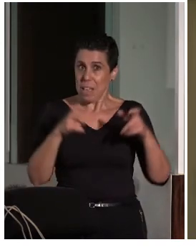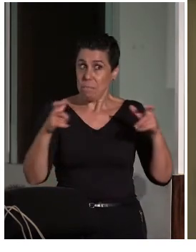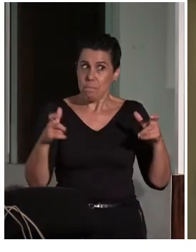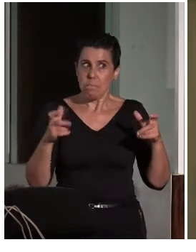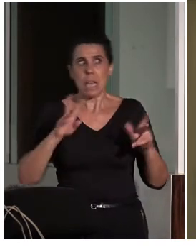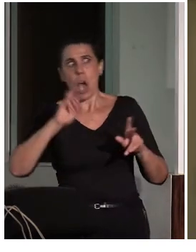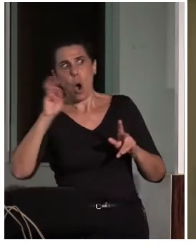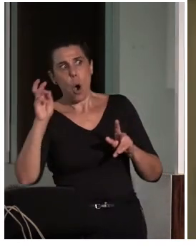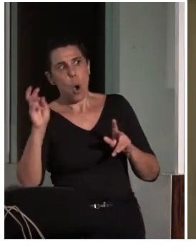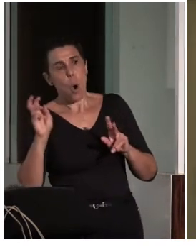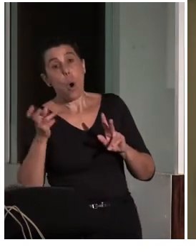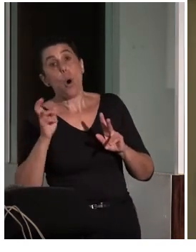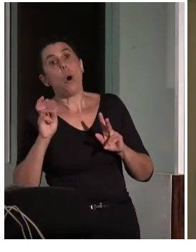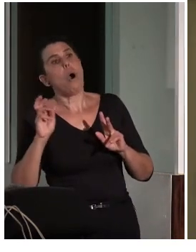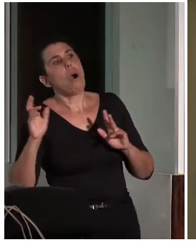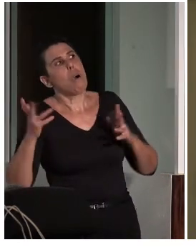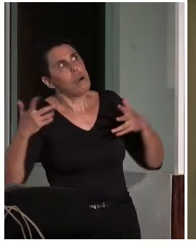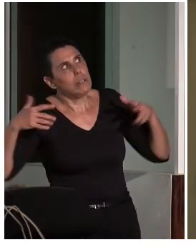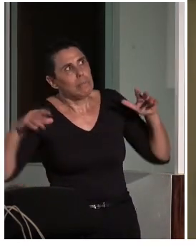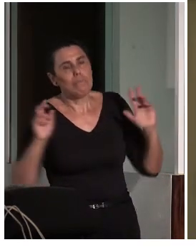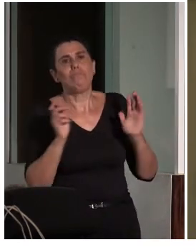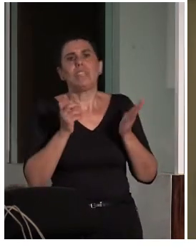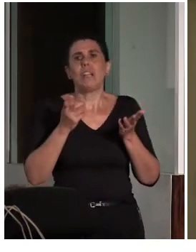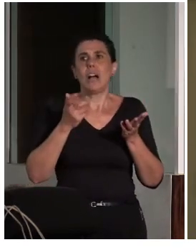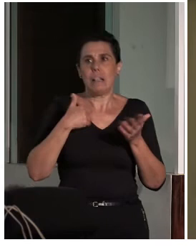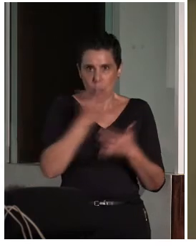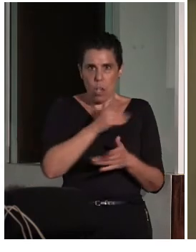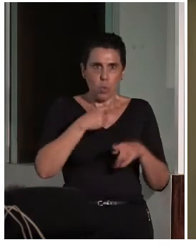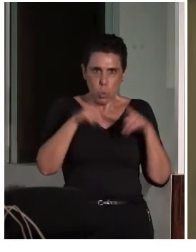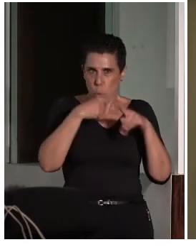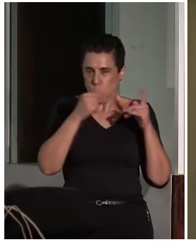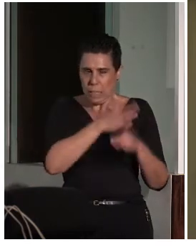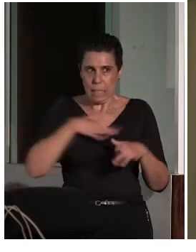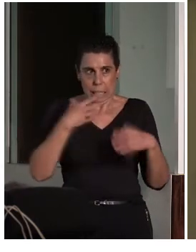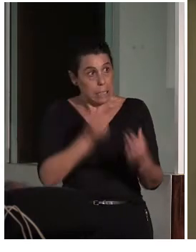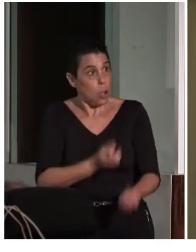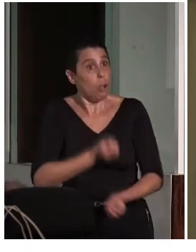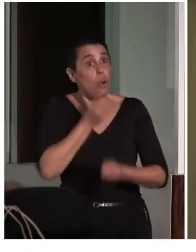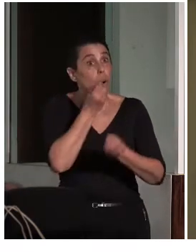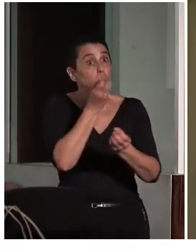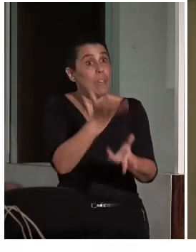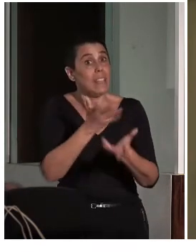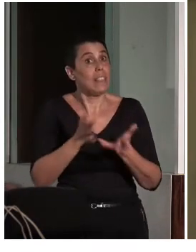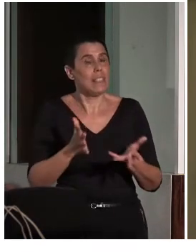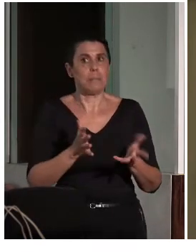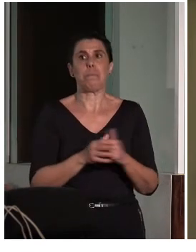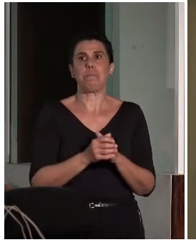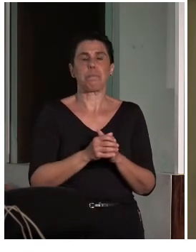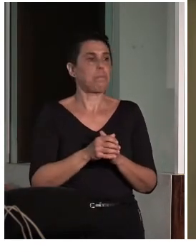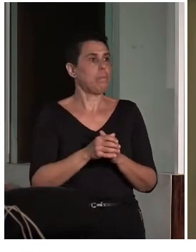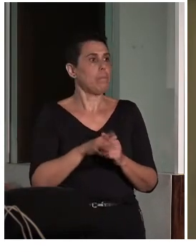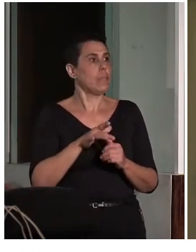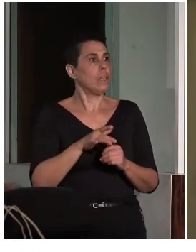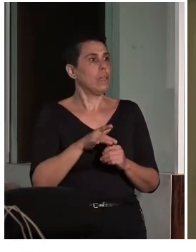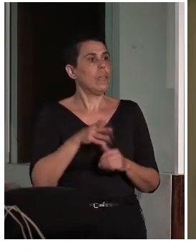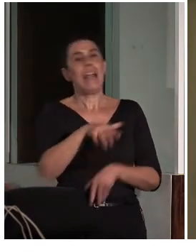reivindicación, otro aspecto que quería también comentar es la posibilidad de tener